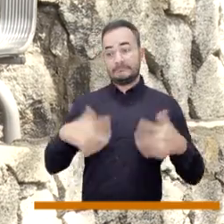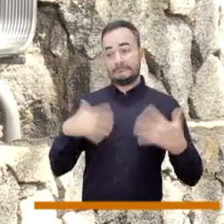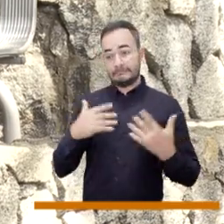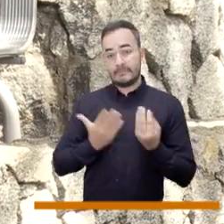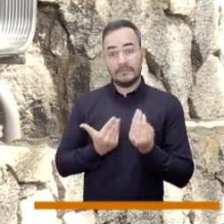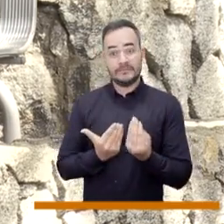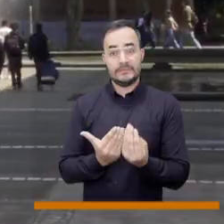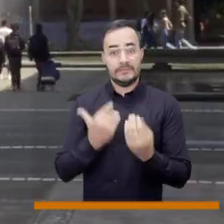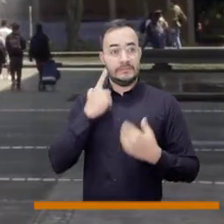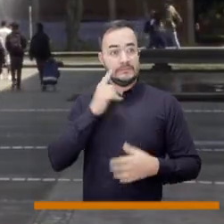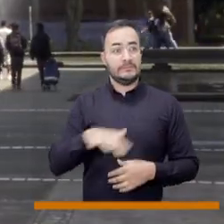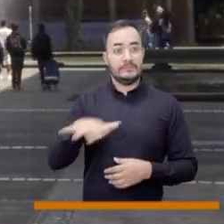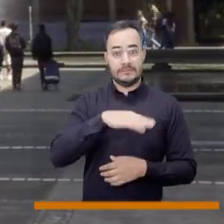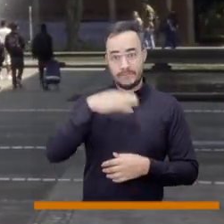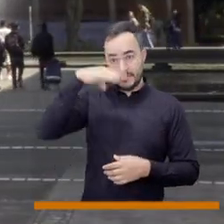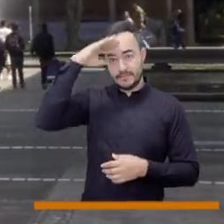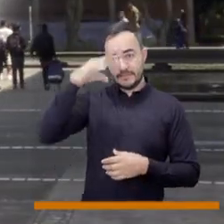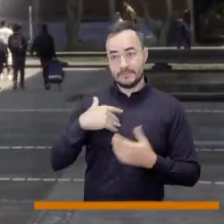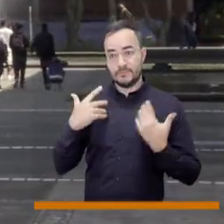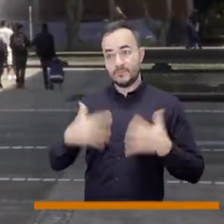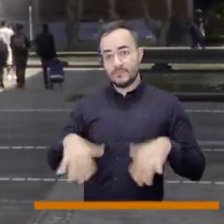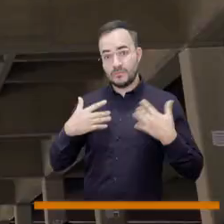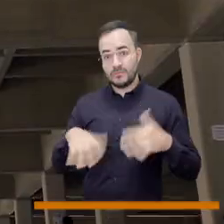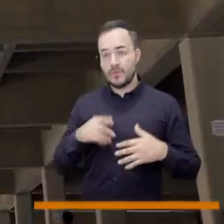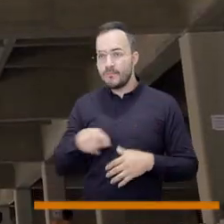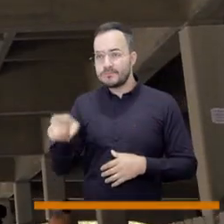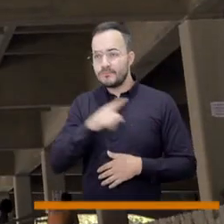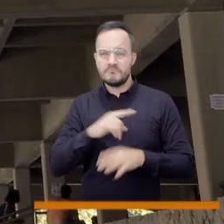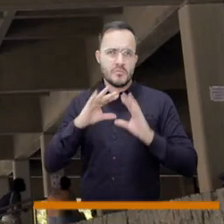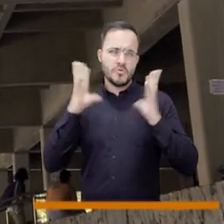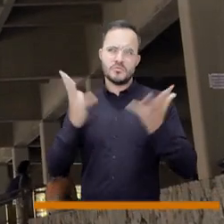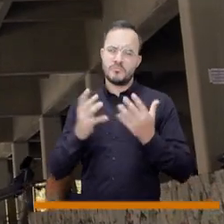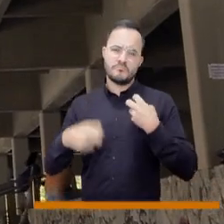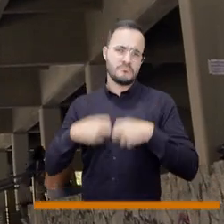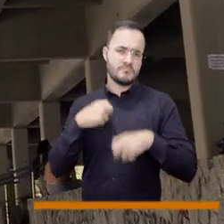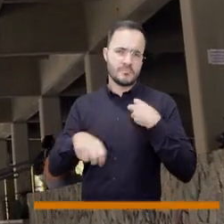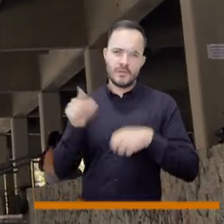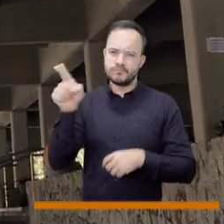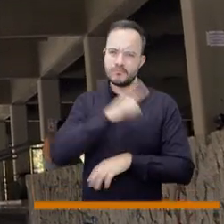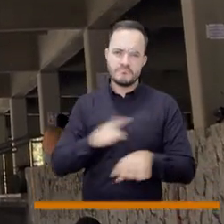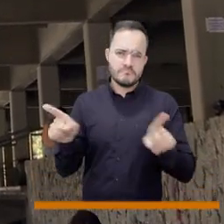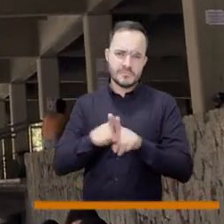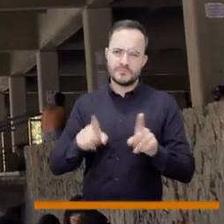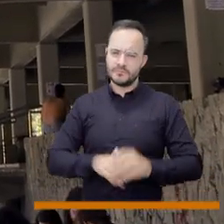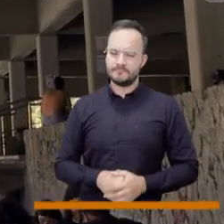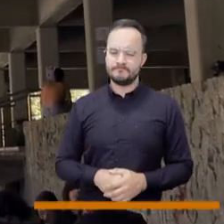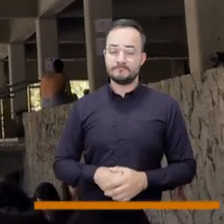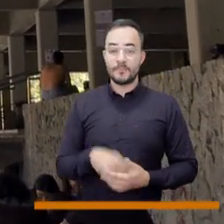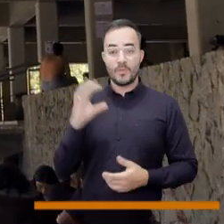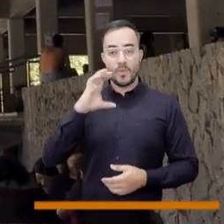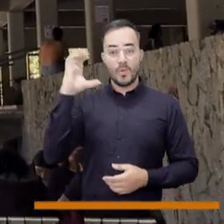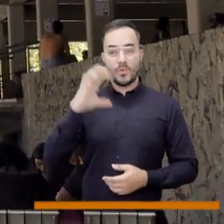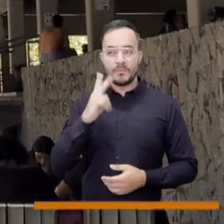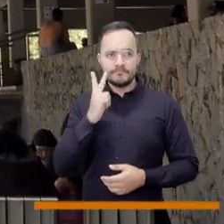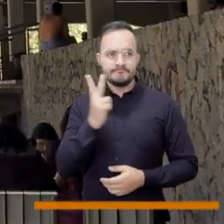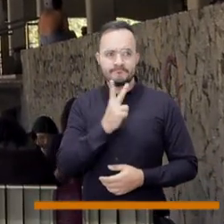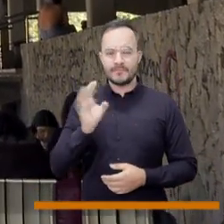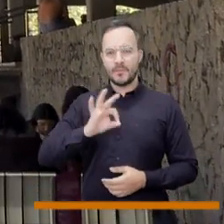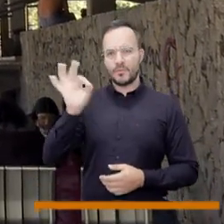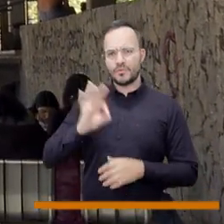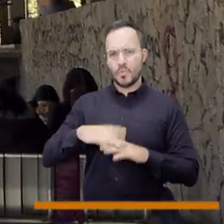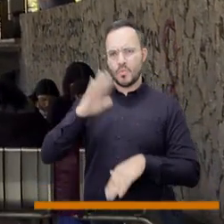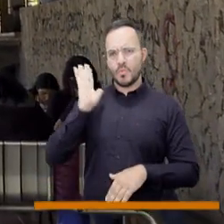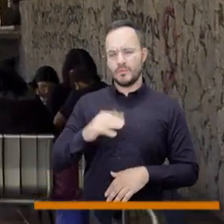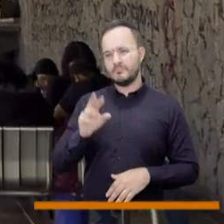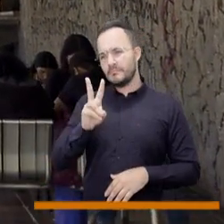Medellín, pero igual para otras ciudades del mundo que se preguntan por respuestas urgentes. Colombia tiene un grupo